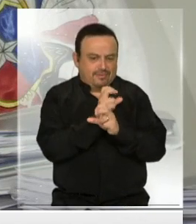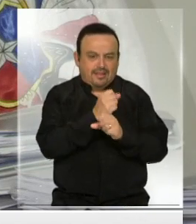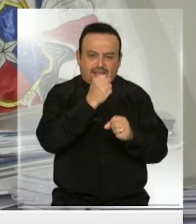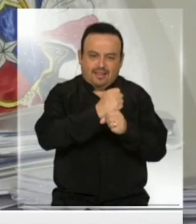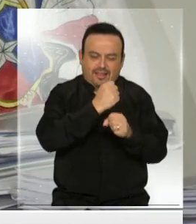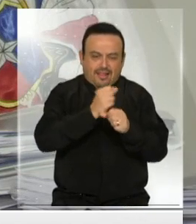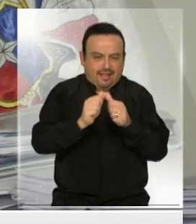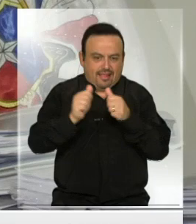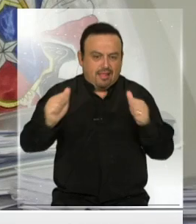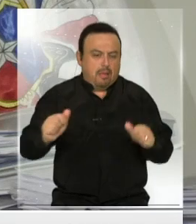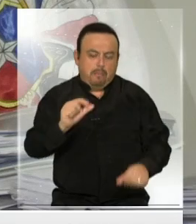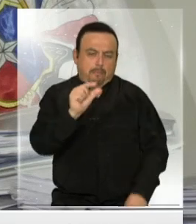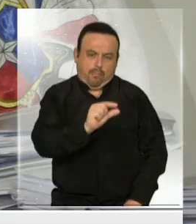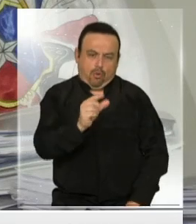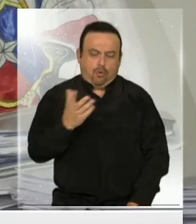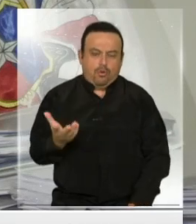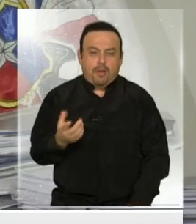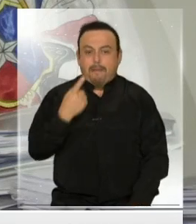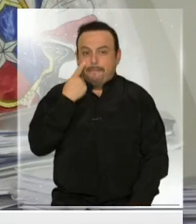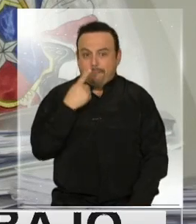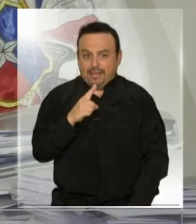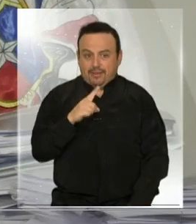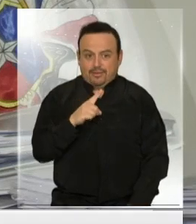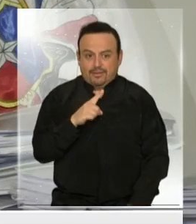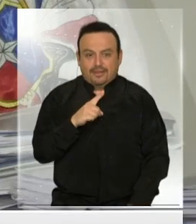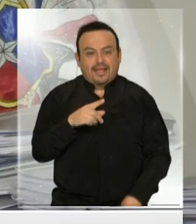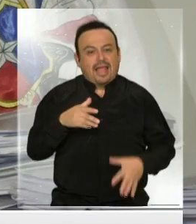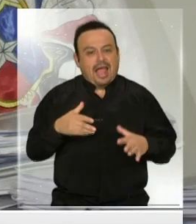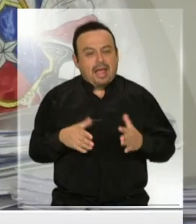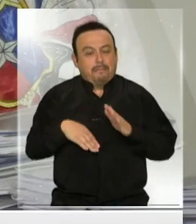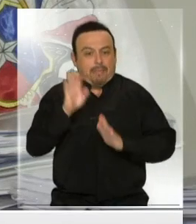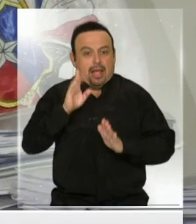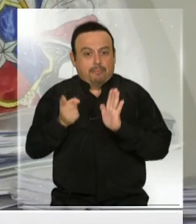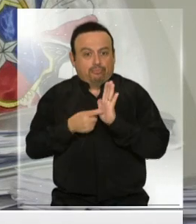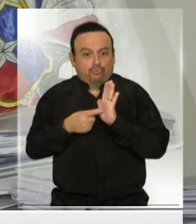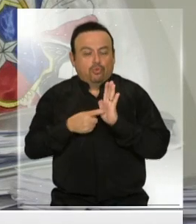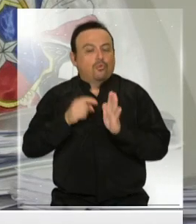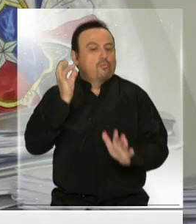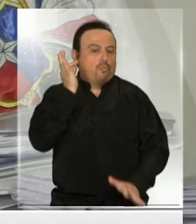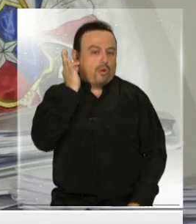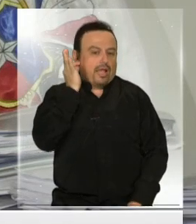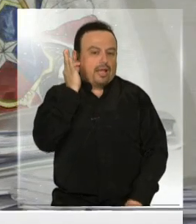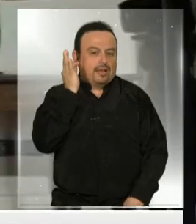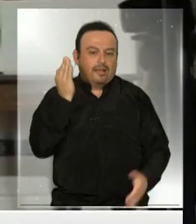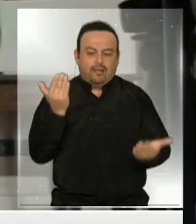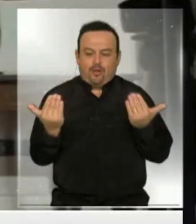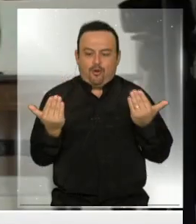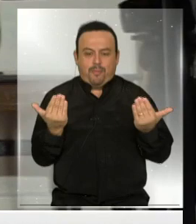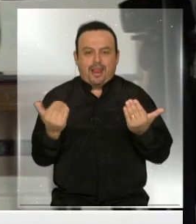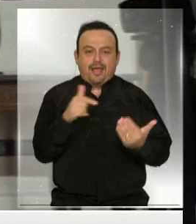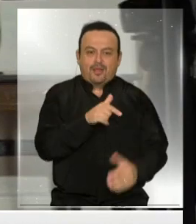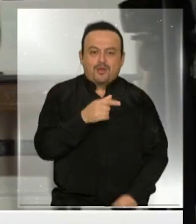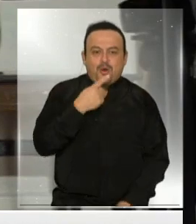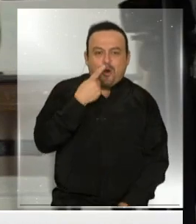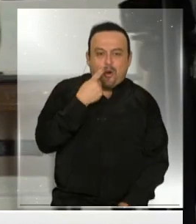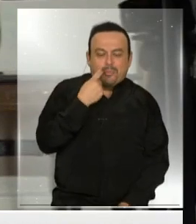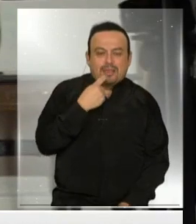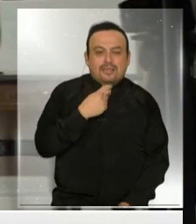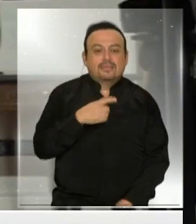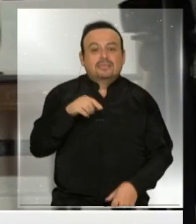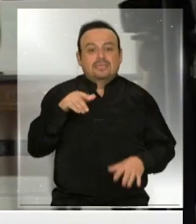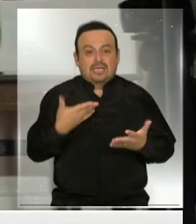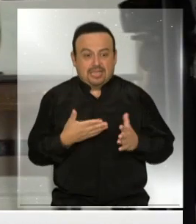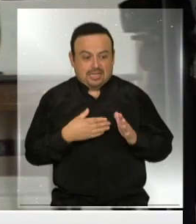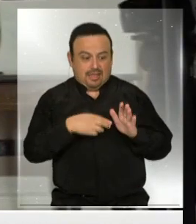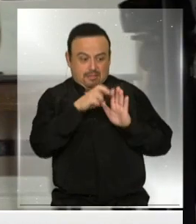trabajo de distancia. Son pocas, pero curiosamente son más las mujeres que los hombres y son más los jóvenes y queremos que este